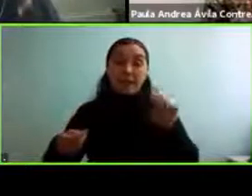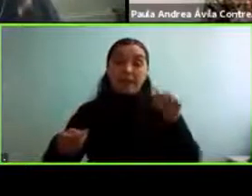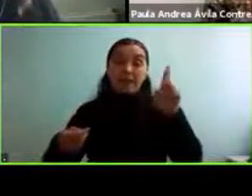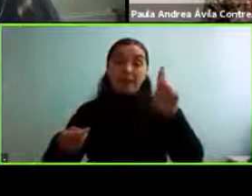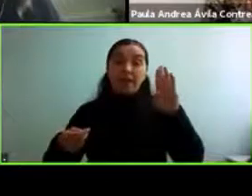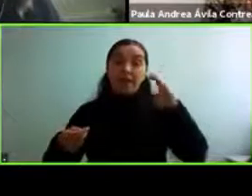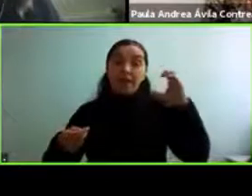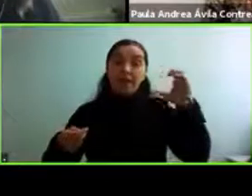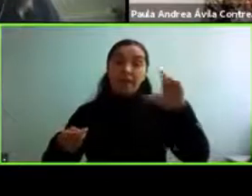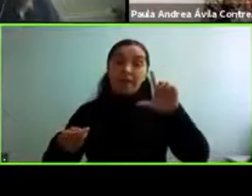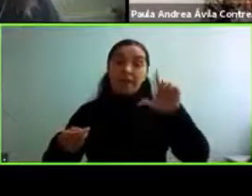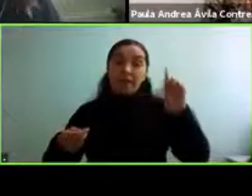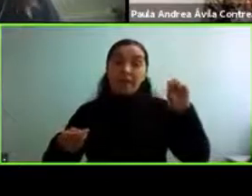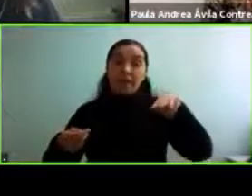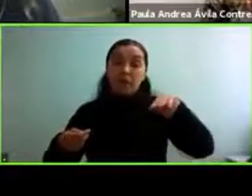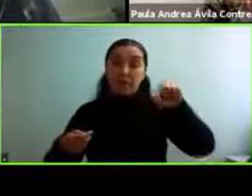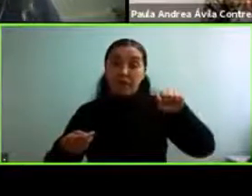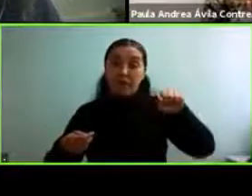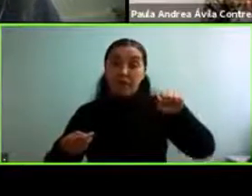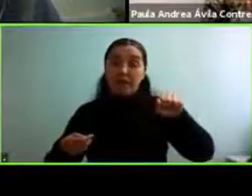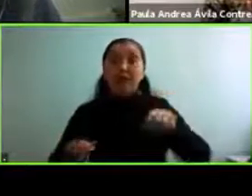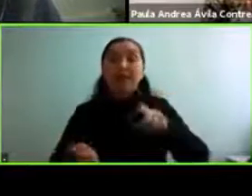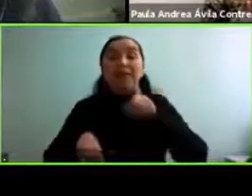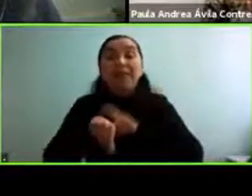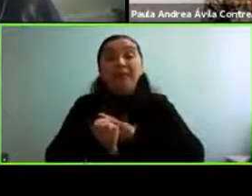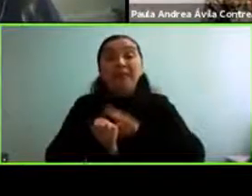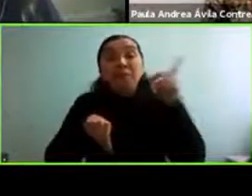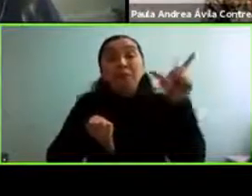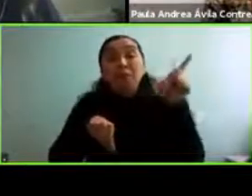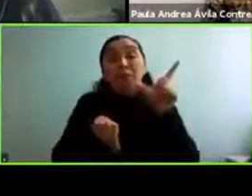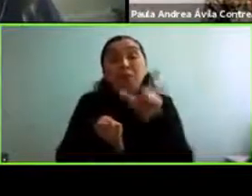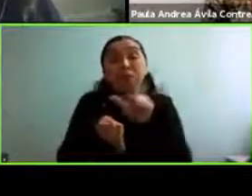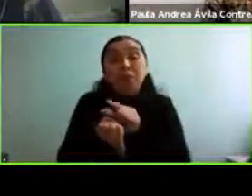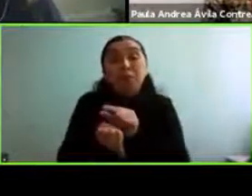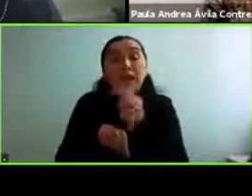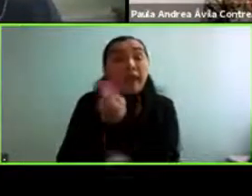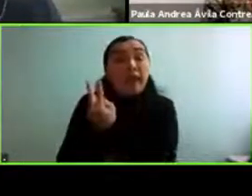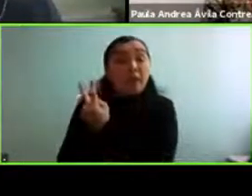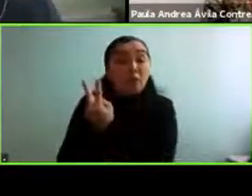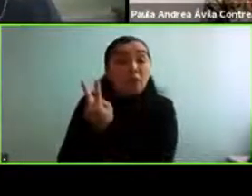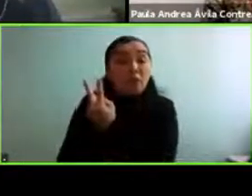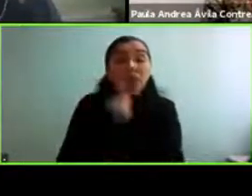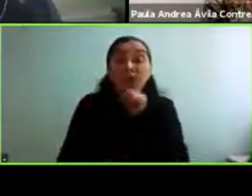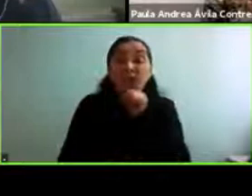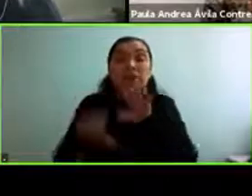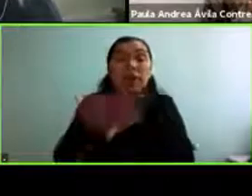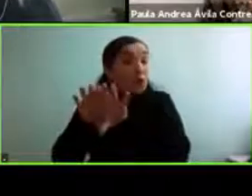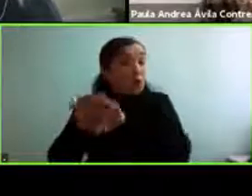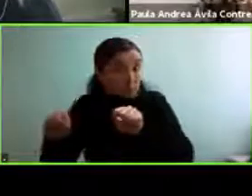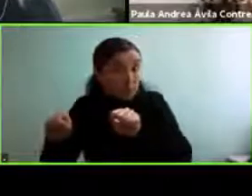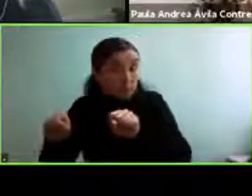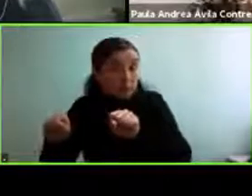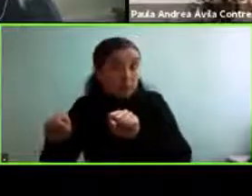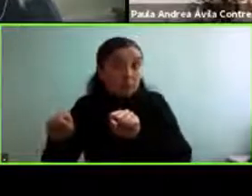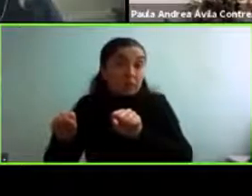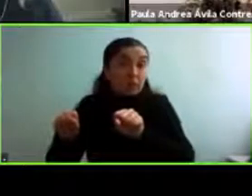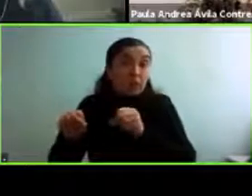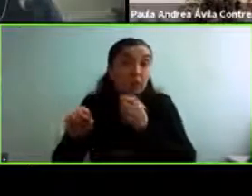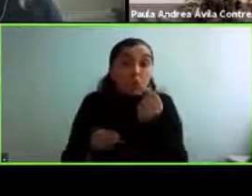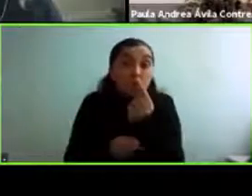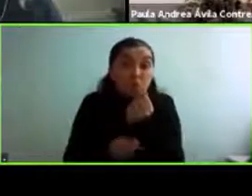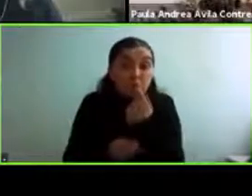no nos queda mucho tiempo para esta actividad ambas Agnieszka al menos tiene compromiso ya pronto